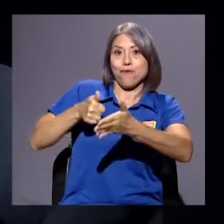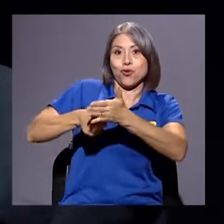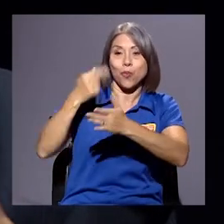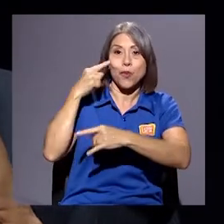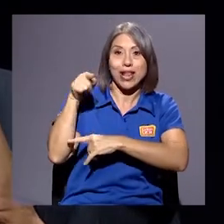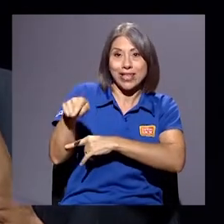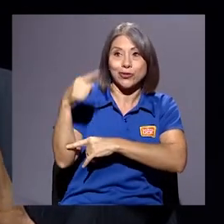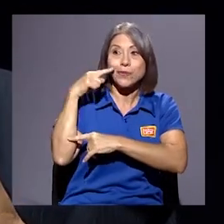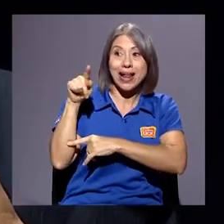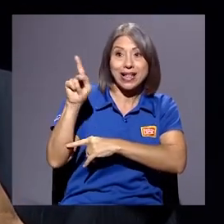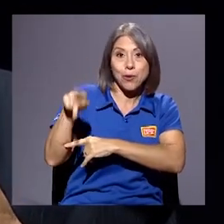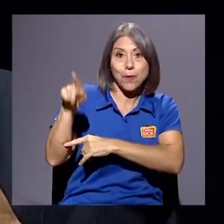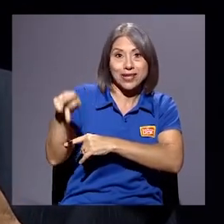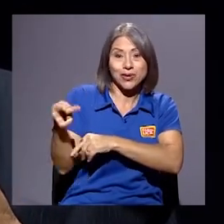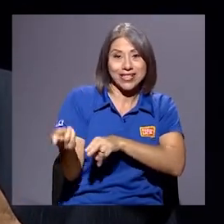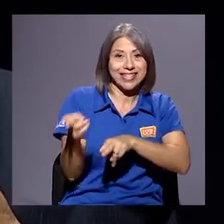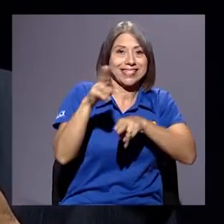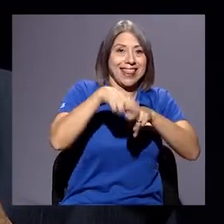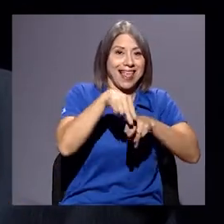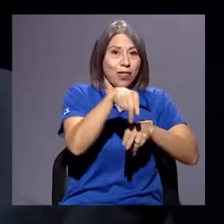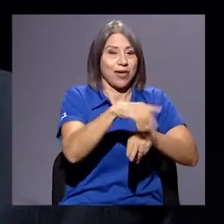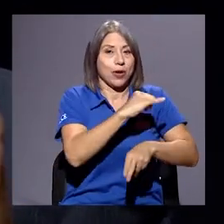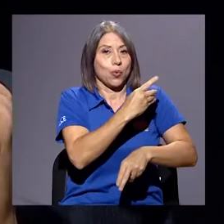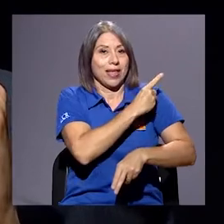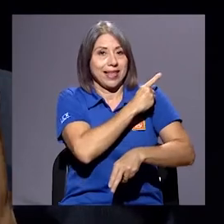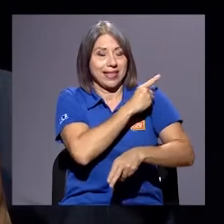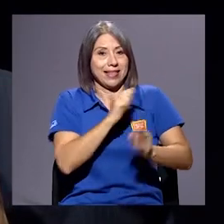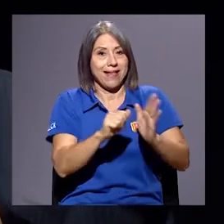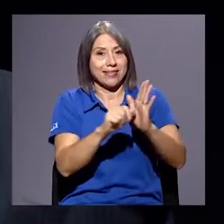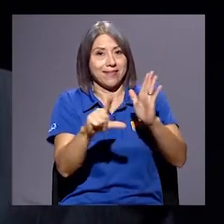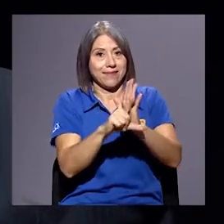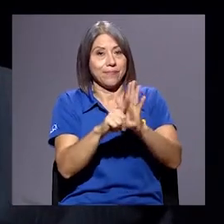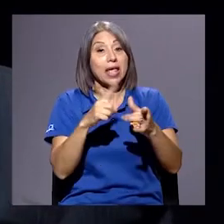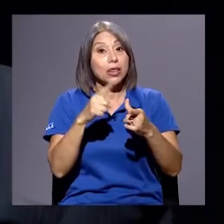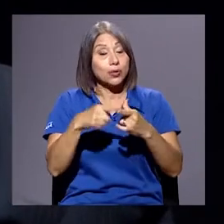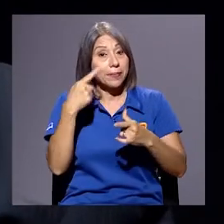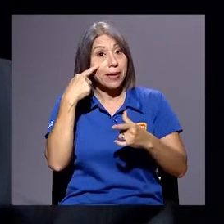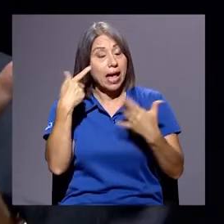Entonces, vea qué grave esto, Marlon, y a la audiencia.